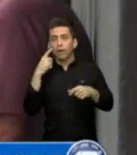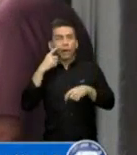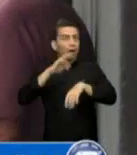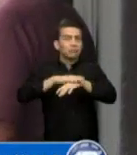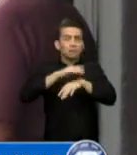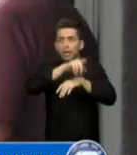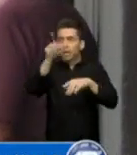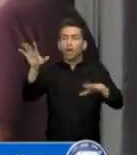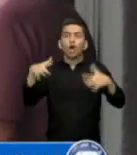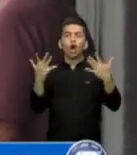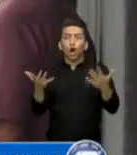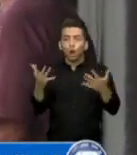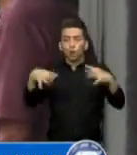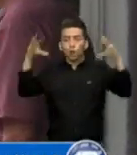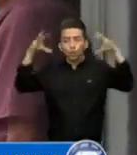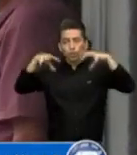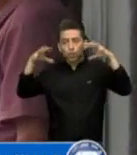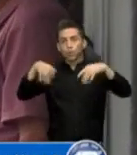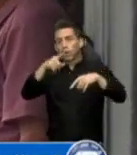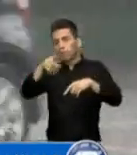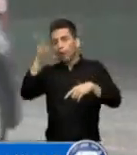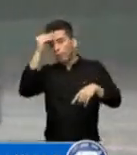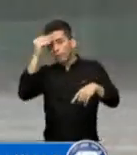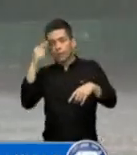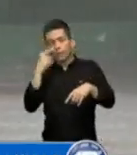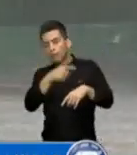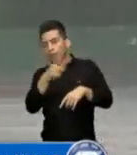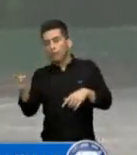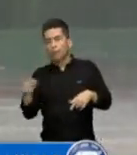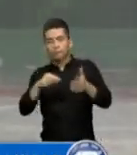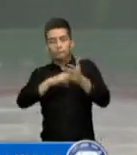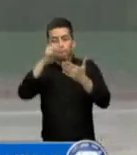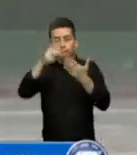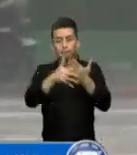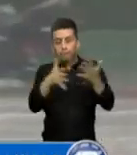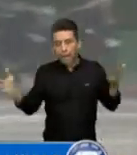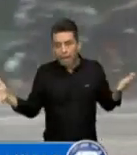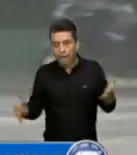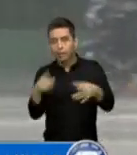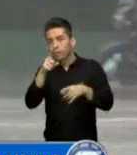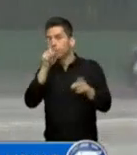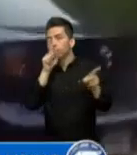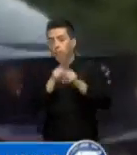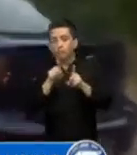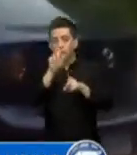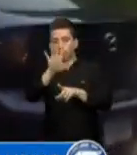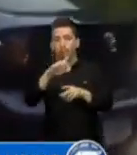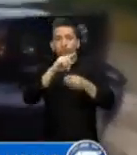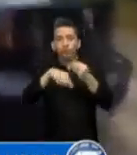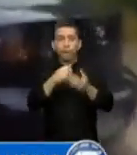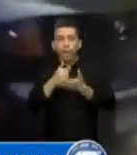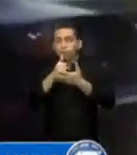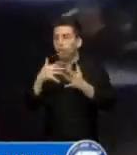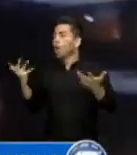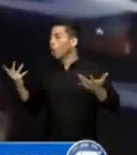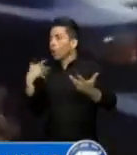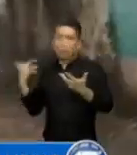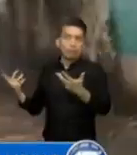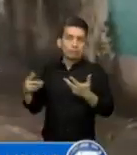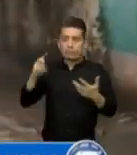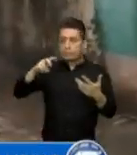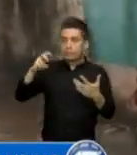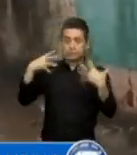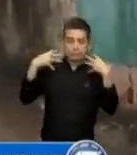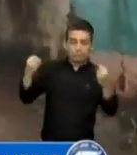conocer los planes locales y municipales de respuesta, elabore su plan familiar de respuesta y tenga lista su mochila de las 72 horas. Por